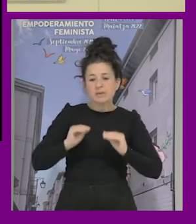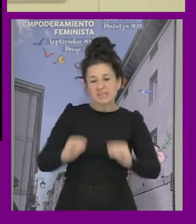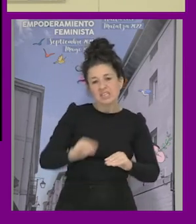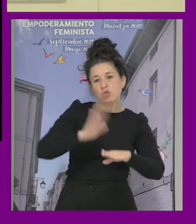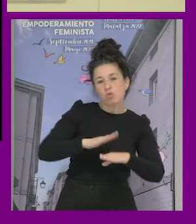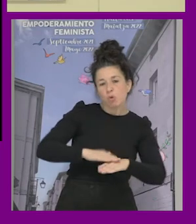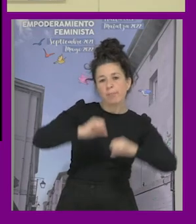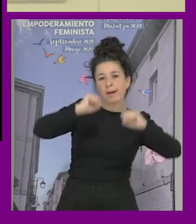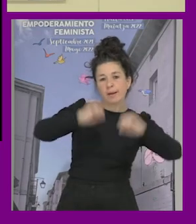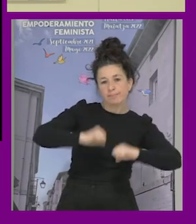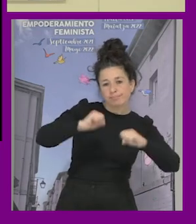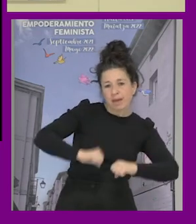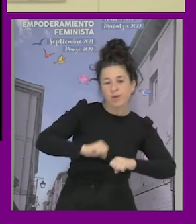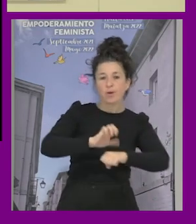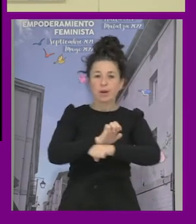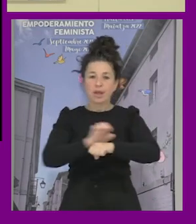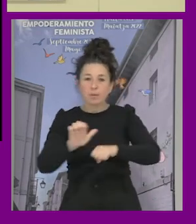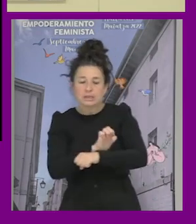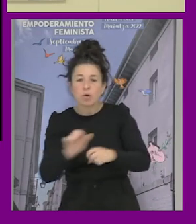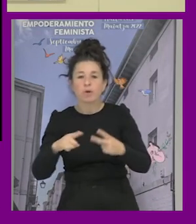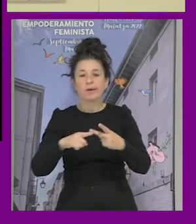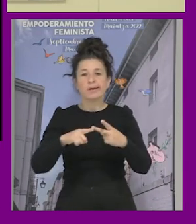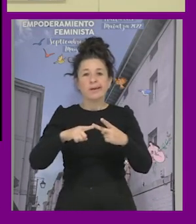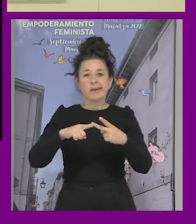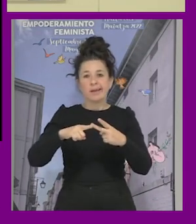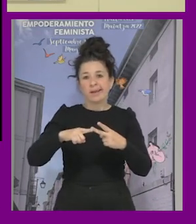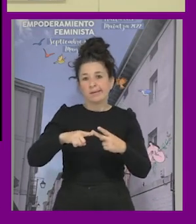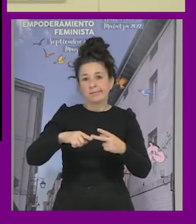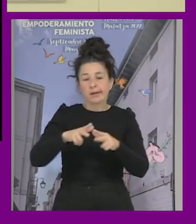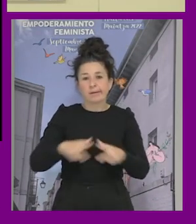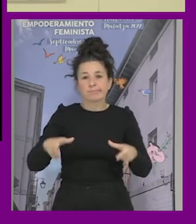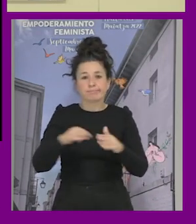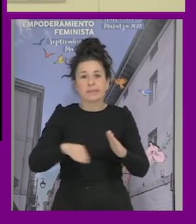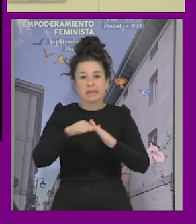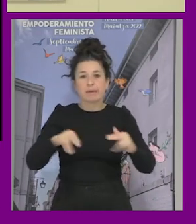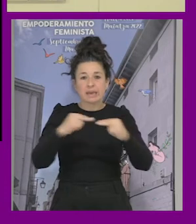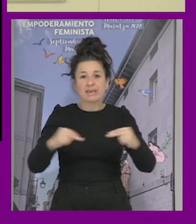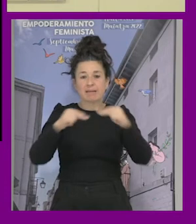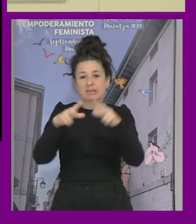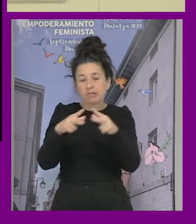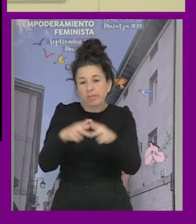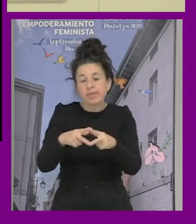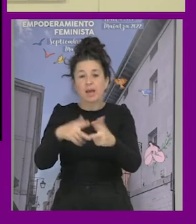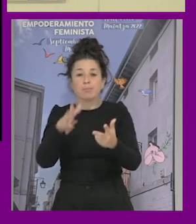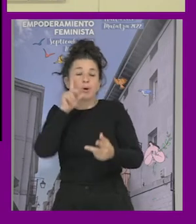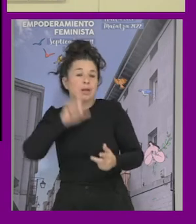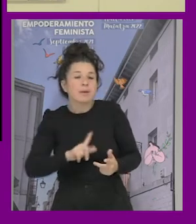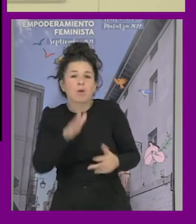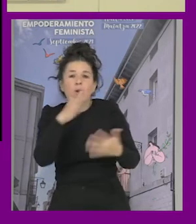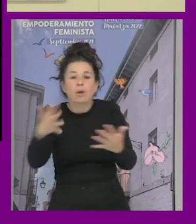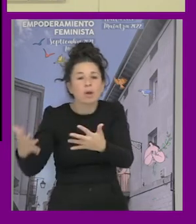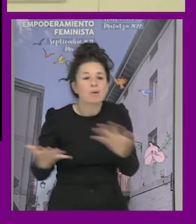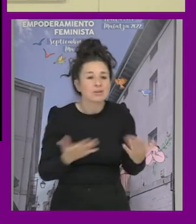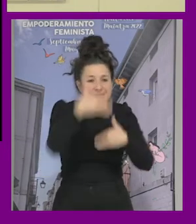por ecuatoriana por clase social ¿quién la atiende? porque seguramente tenemos servicios que están especializados en